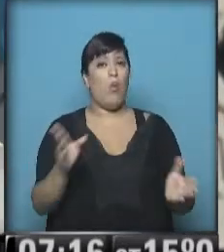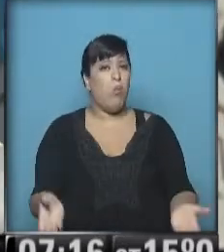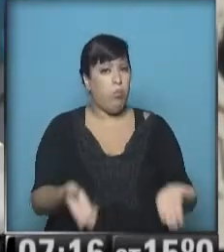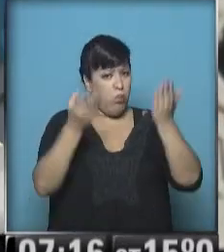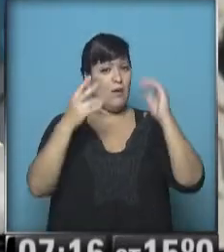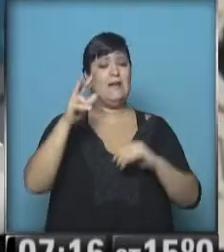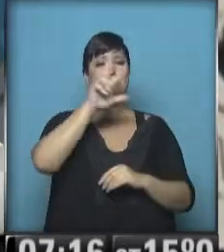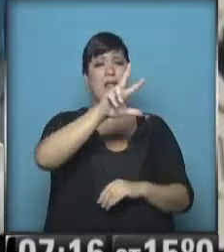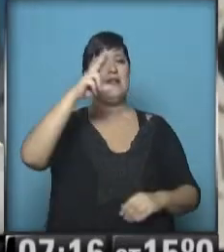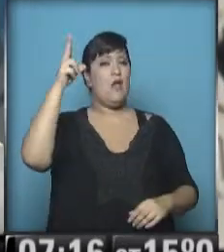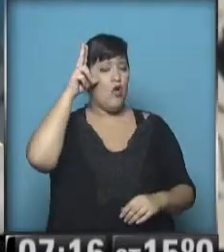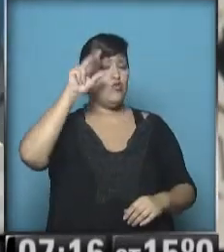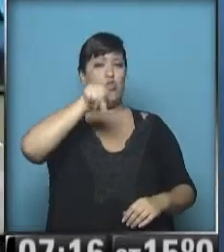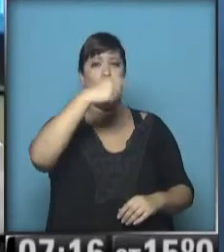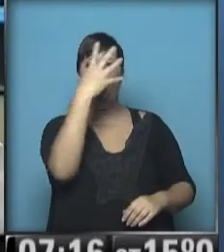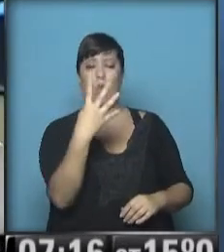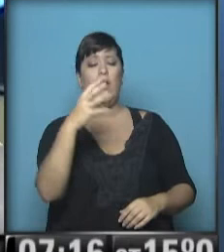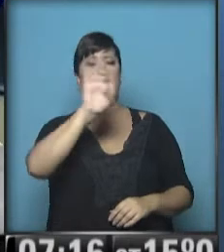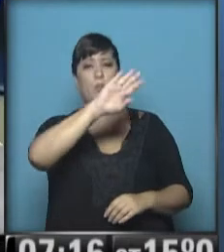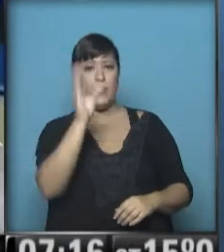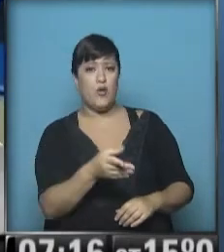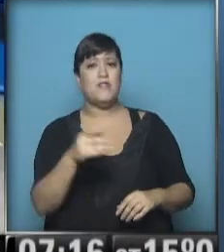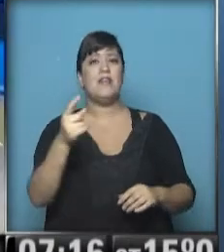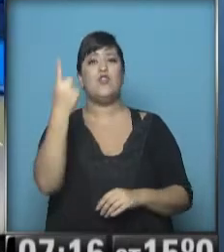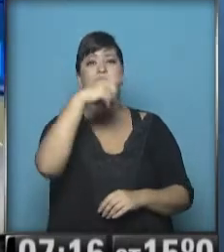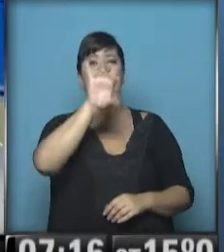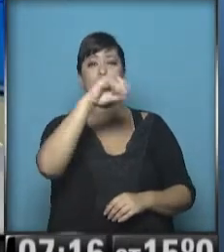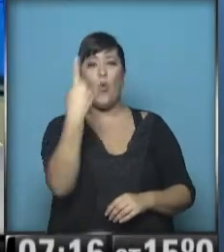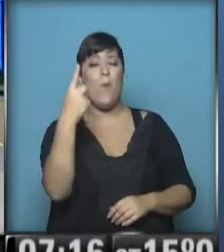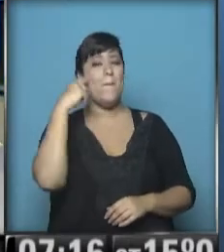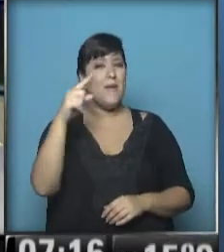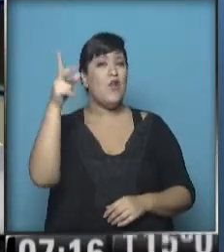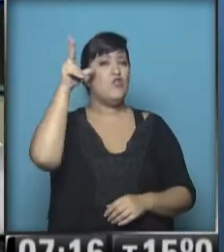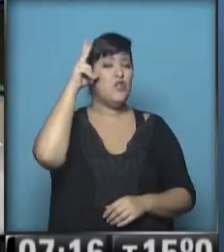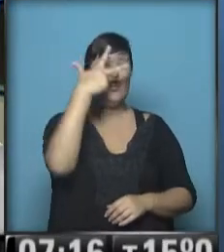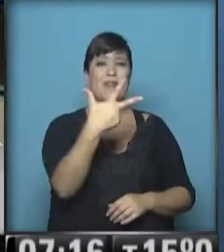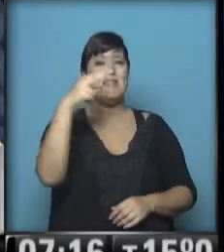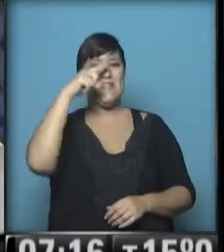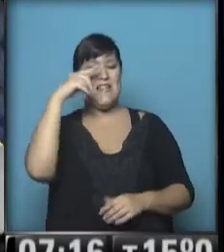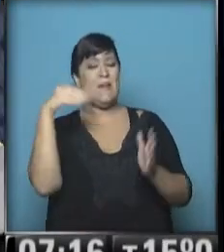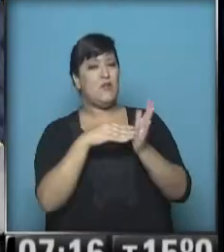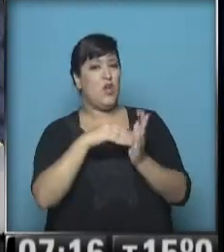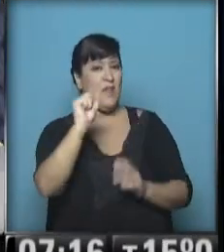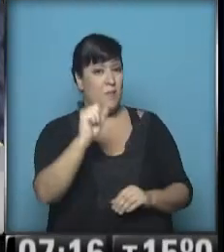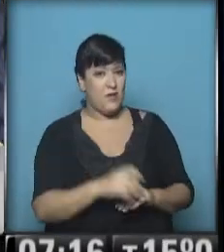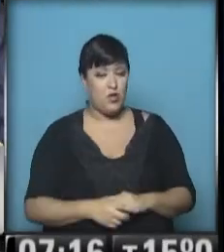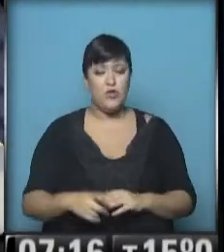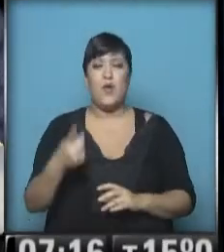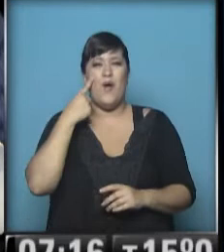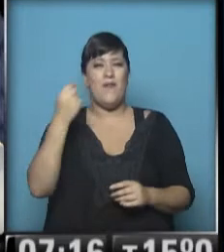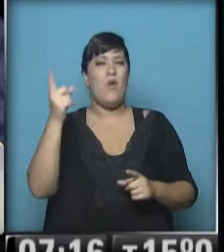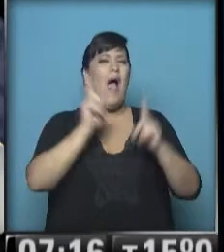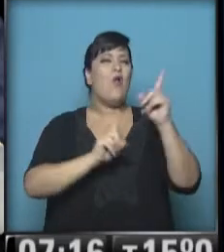,4% y sumó 101.837 millones de pesos. Bueno, hablemos algunos